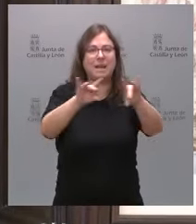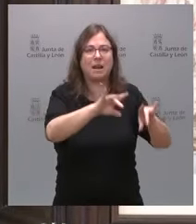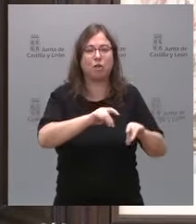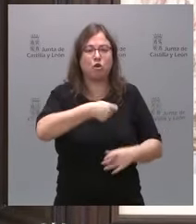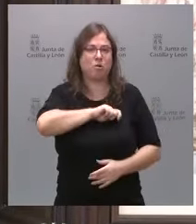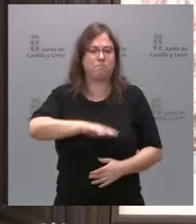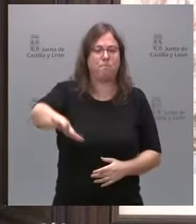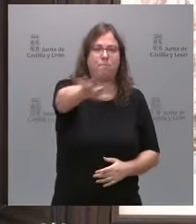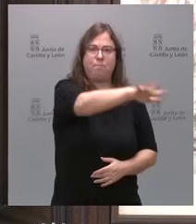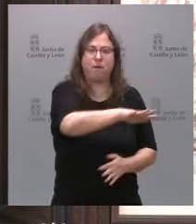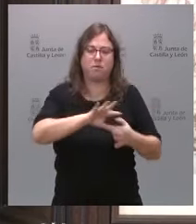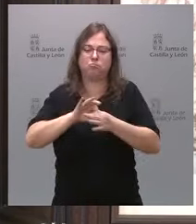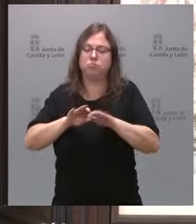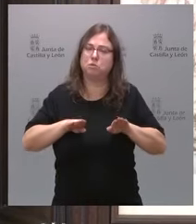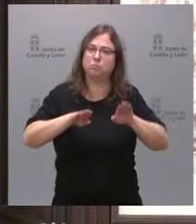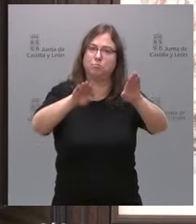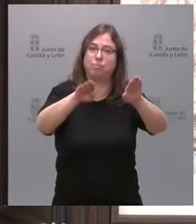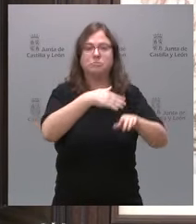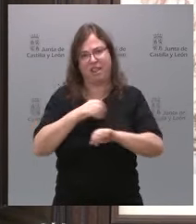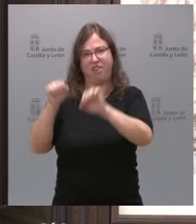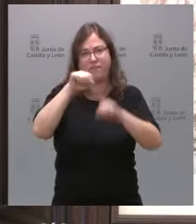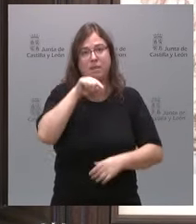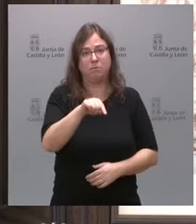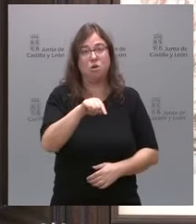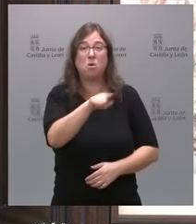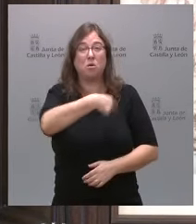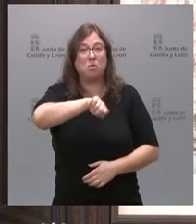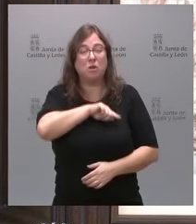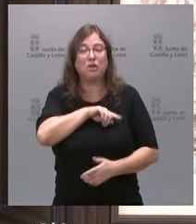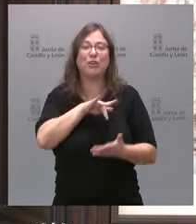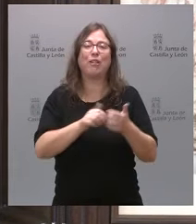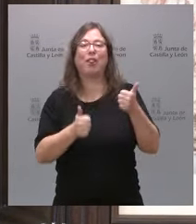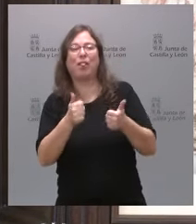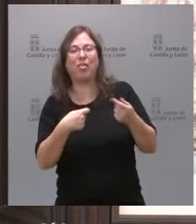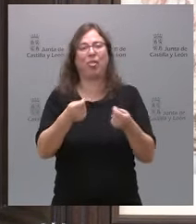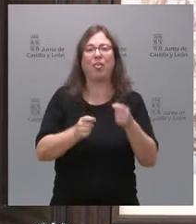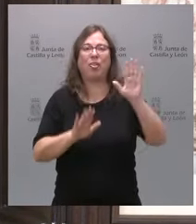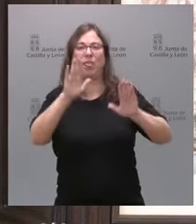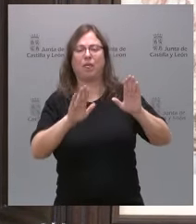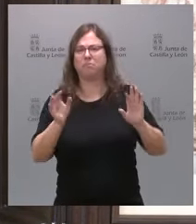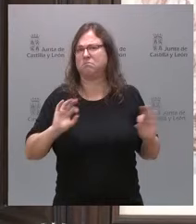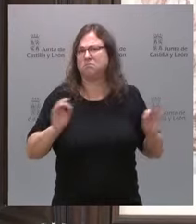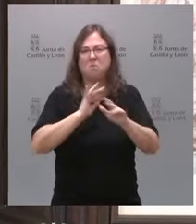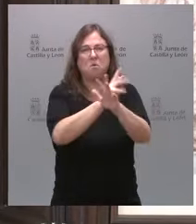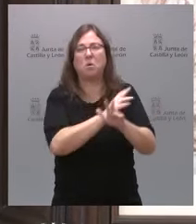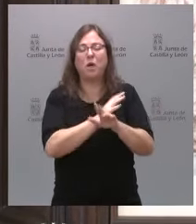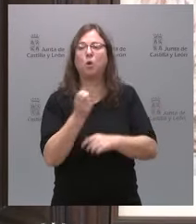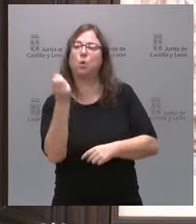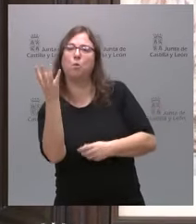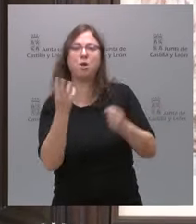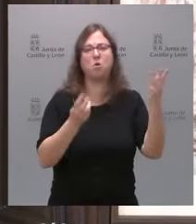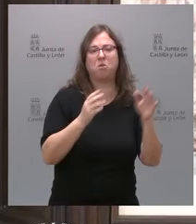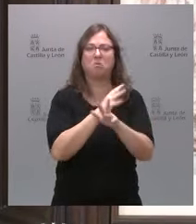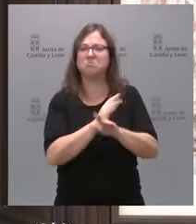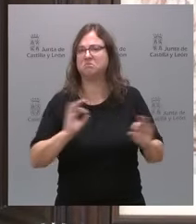nuestro país. Eso es lo que vamos a defender. No vamos a entrar en subastas, no vamos a entrar en juegos de números, no